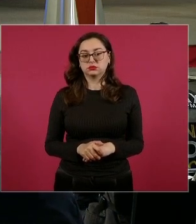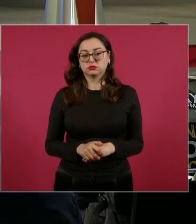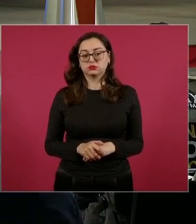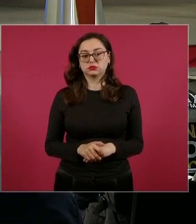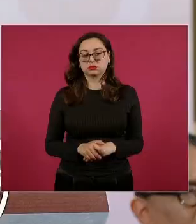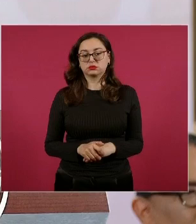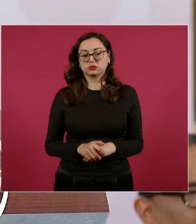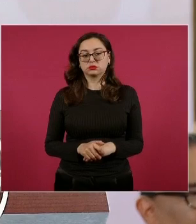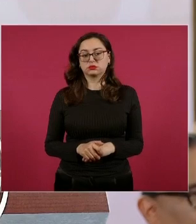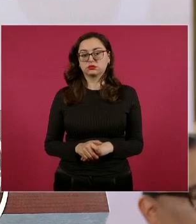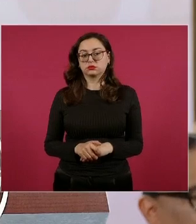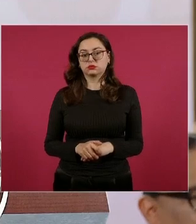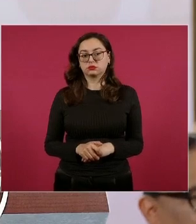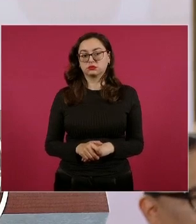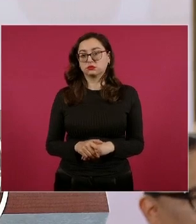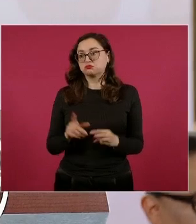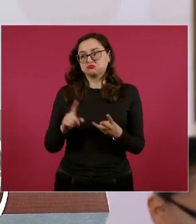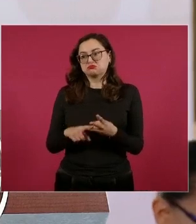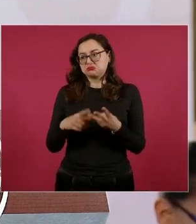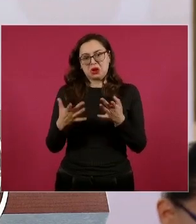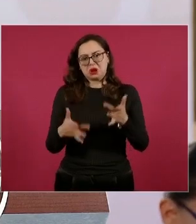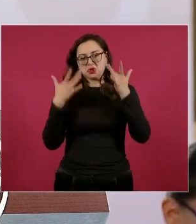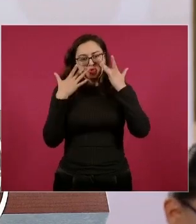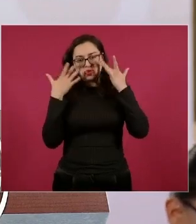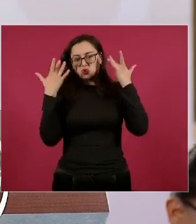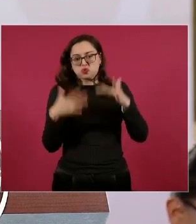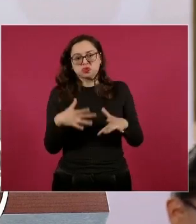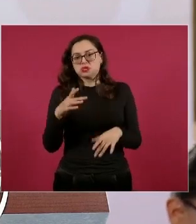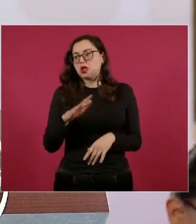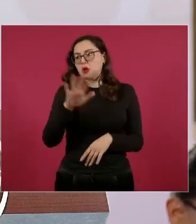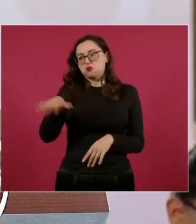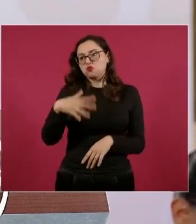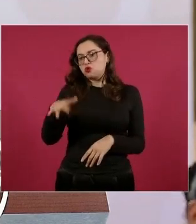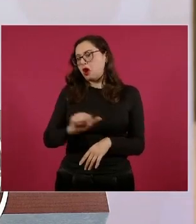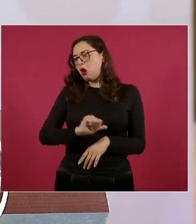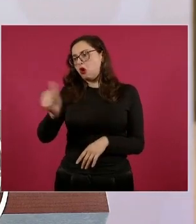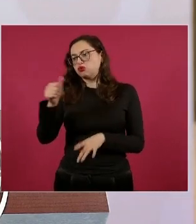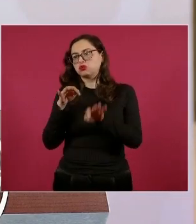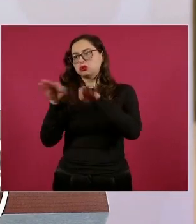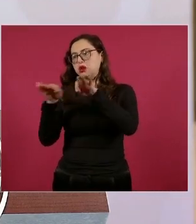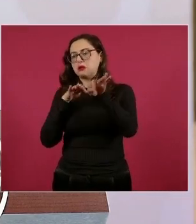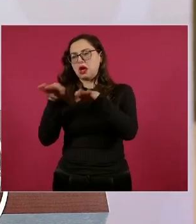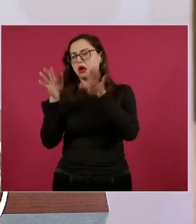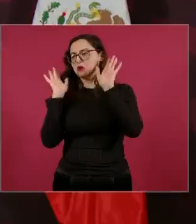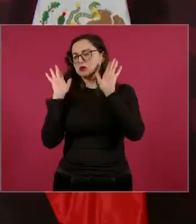que busque un trabajo en un despacho,